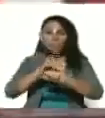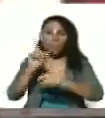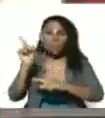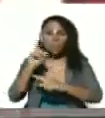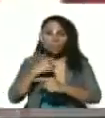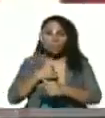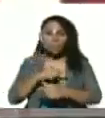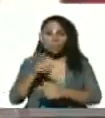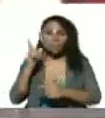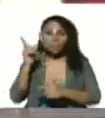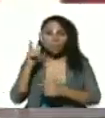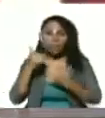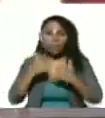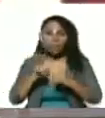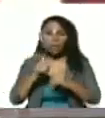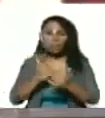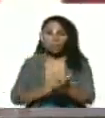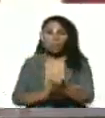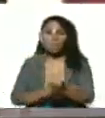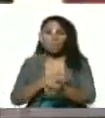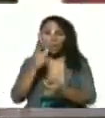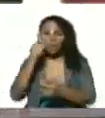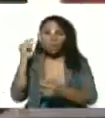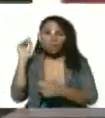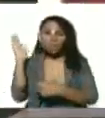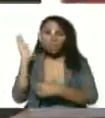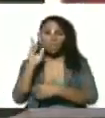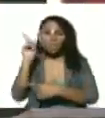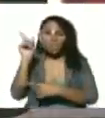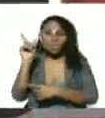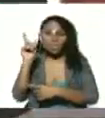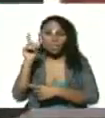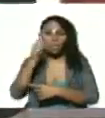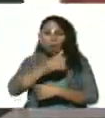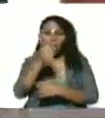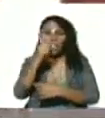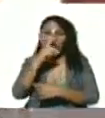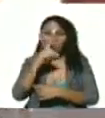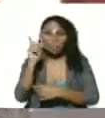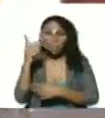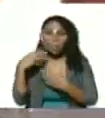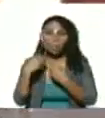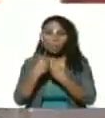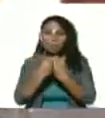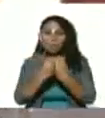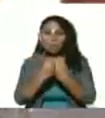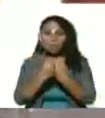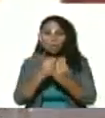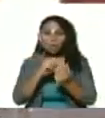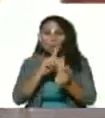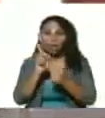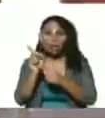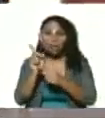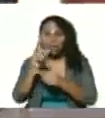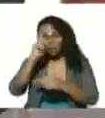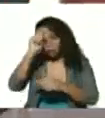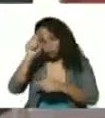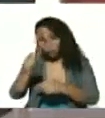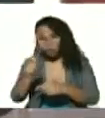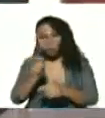Rodríguez su hermana sus sobrinos vinieron de Carora como cada año para acompañar este homenaje